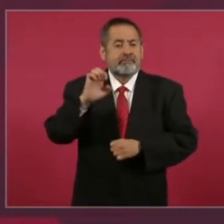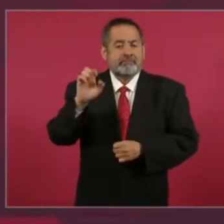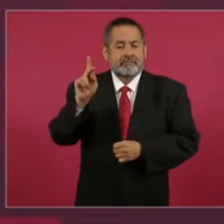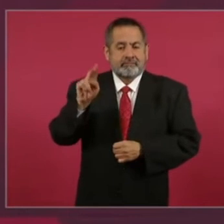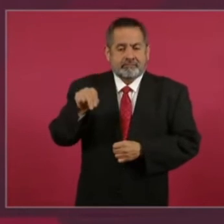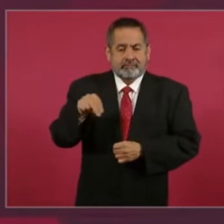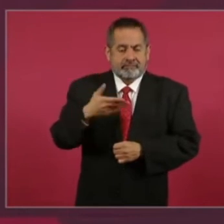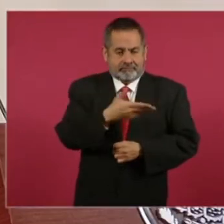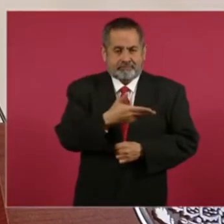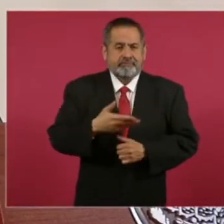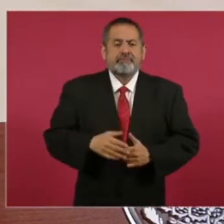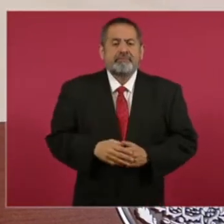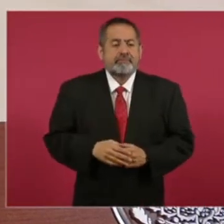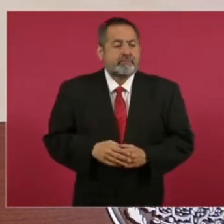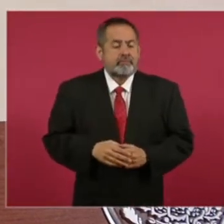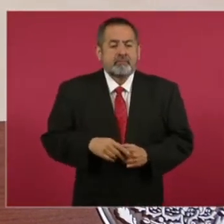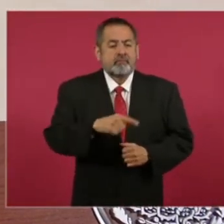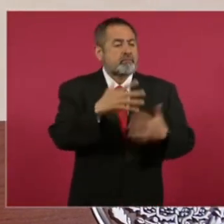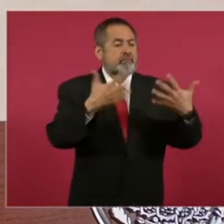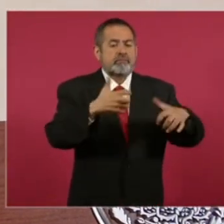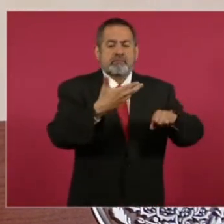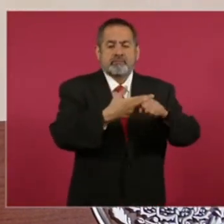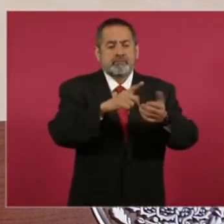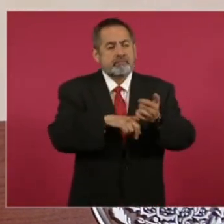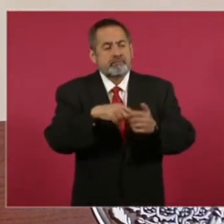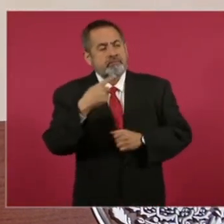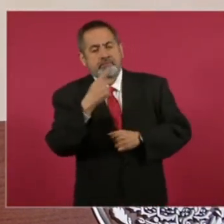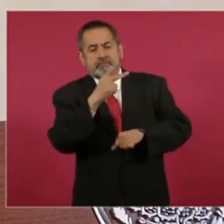fue una empresa brasileña